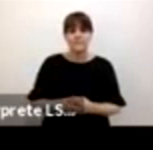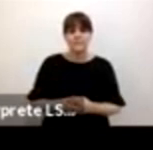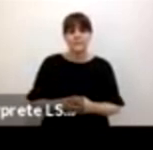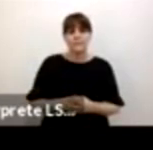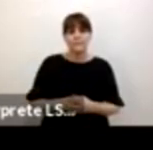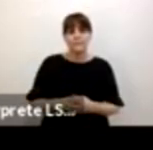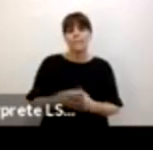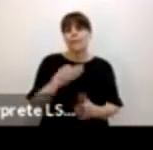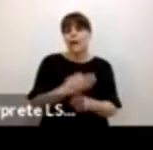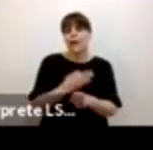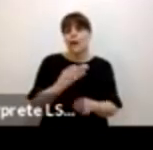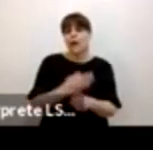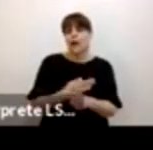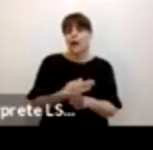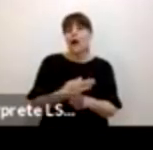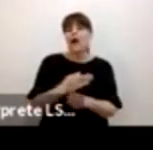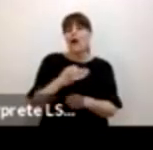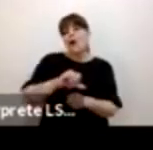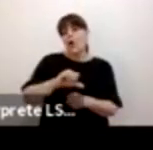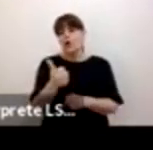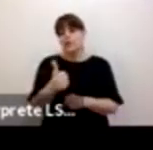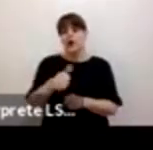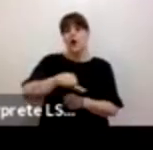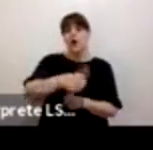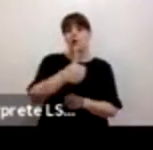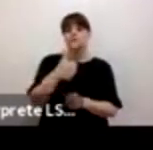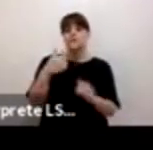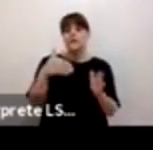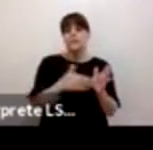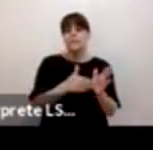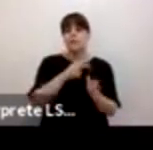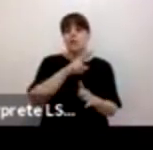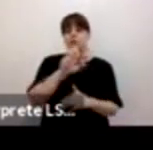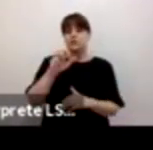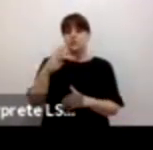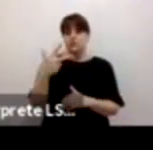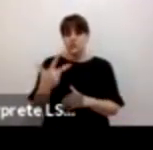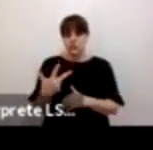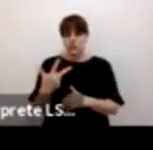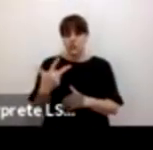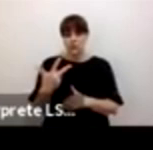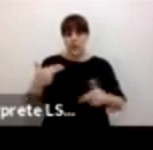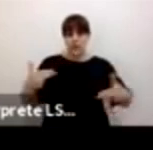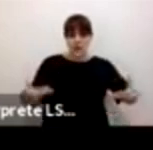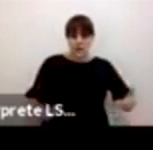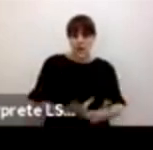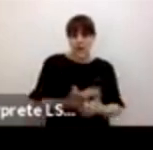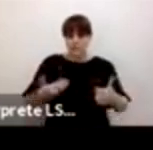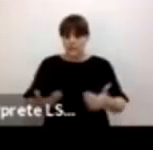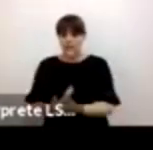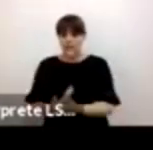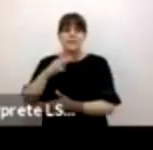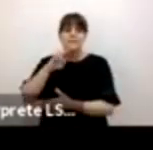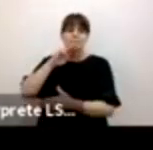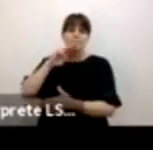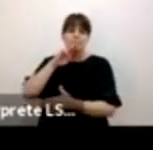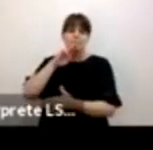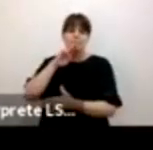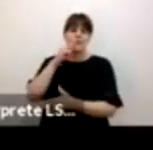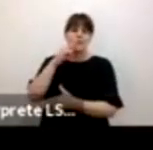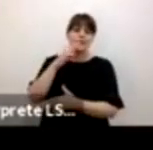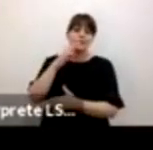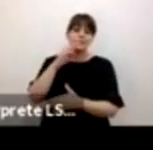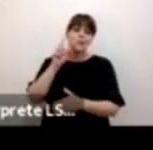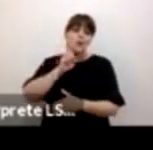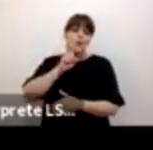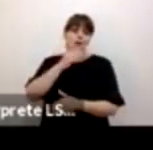que ocurrieron 11 mil 808 nacimientos de niñas de 10 a 14 años lo que implica 32 nacimientos diarios este dato es un